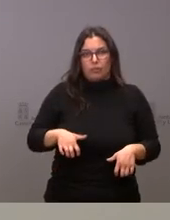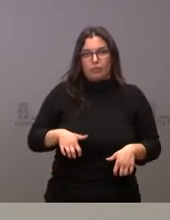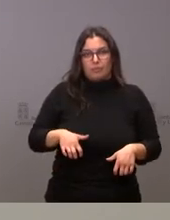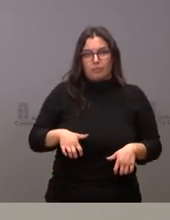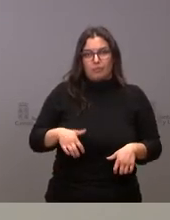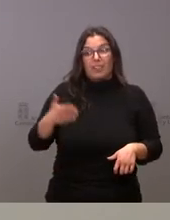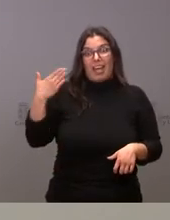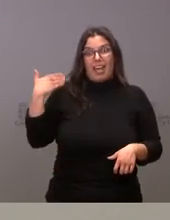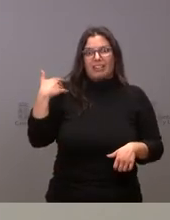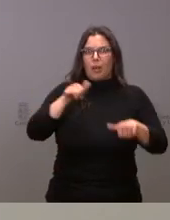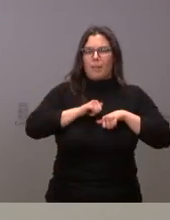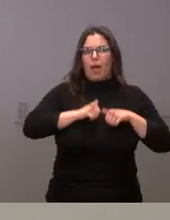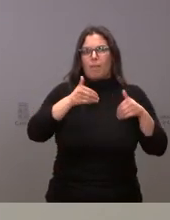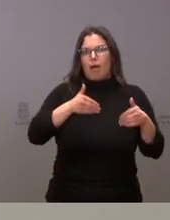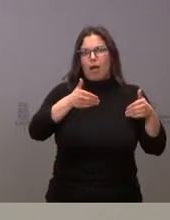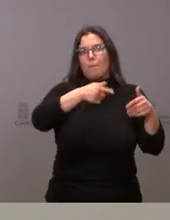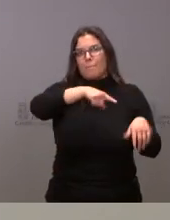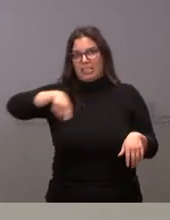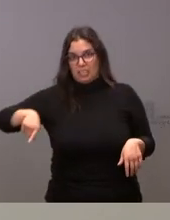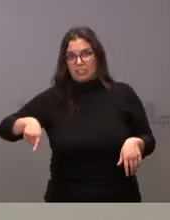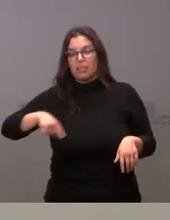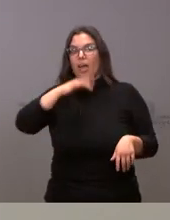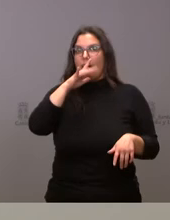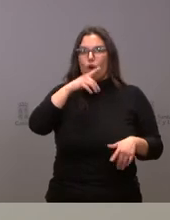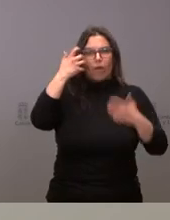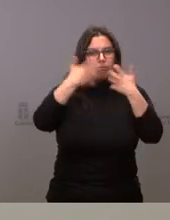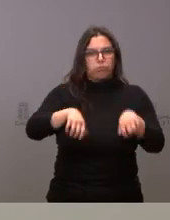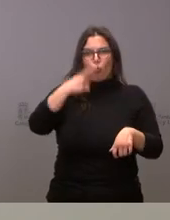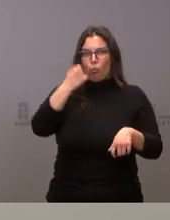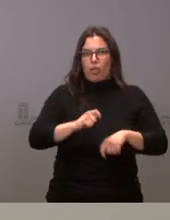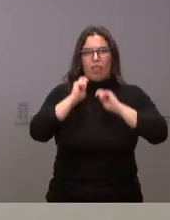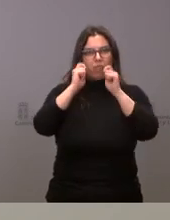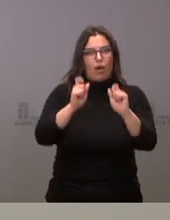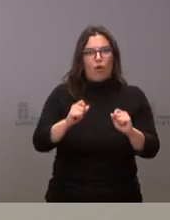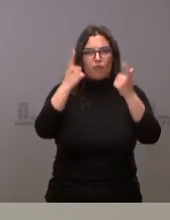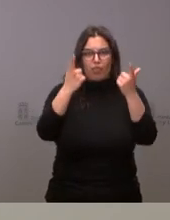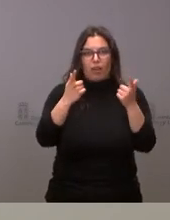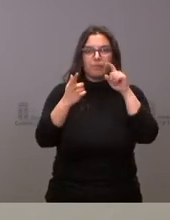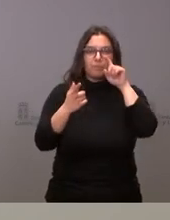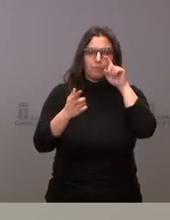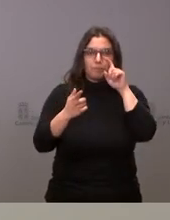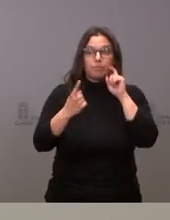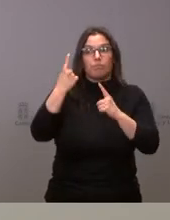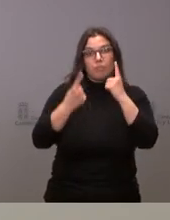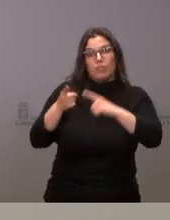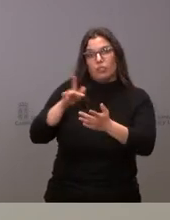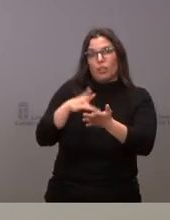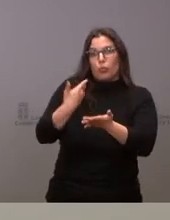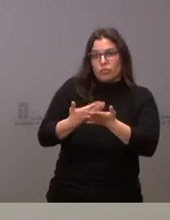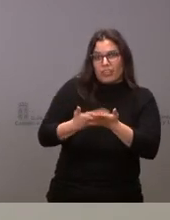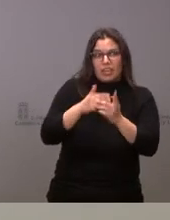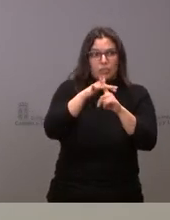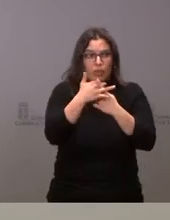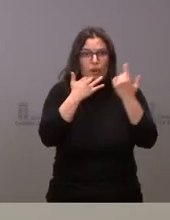bastantes meses en otorgar este estatus de refugiado teniendo que justificar determinadas condiciones y circunstancias